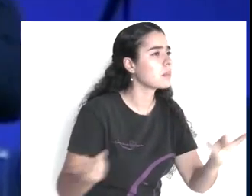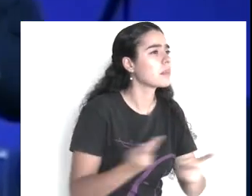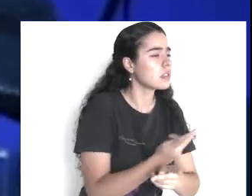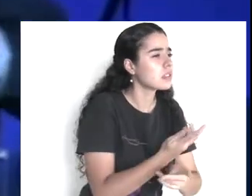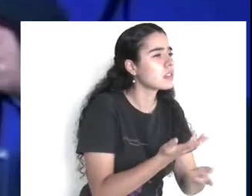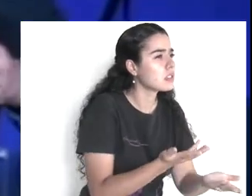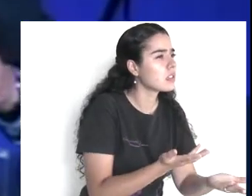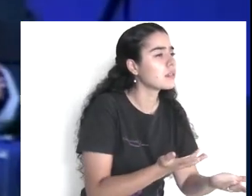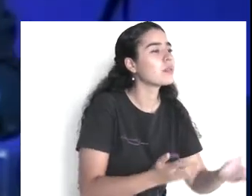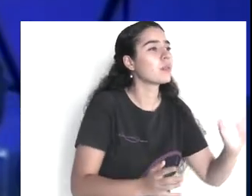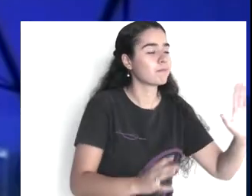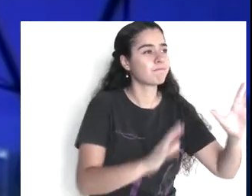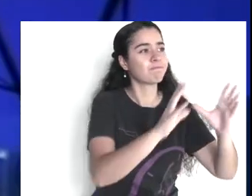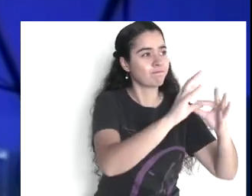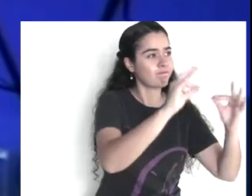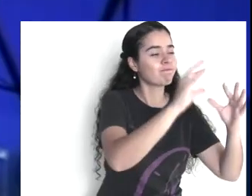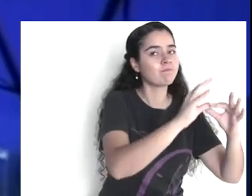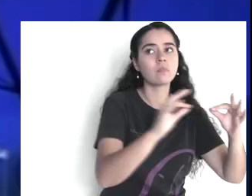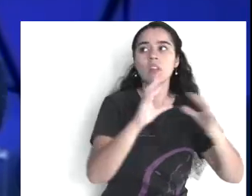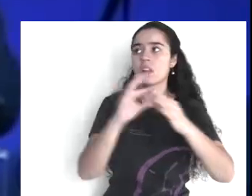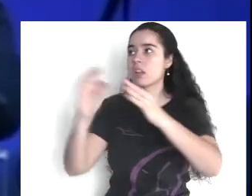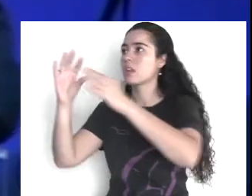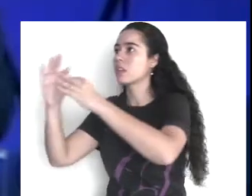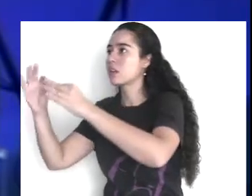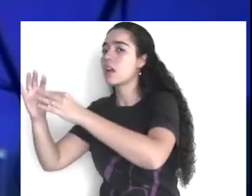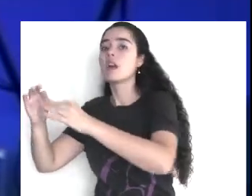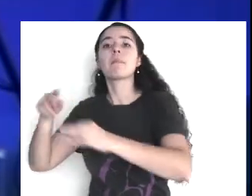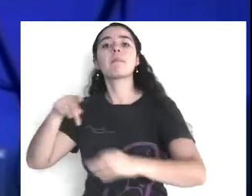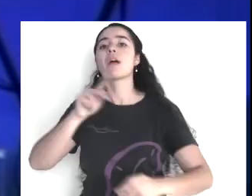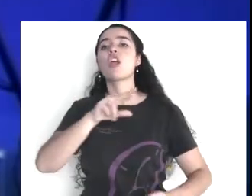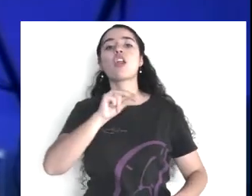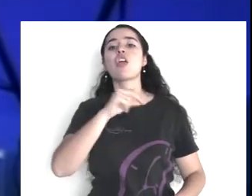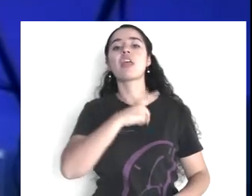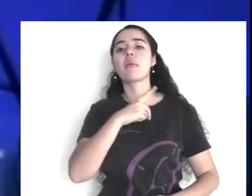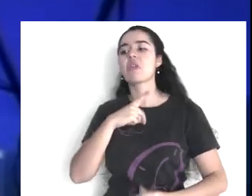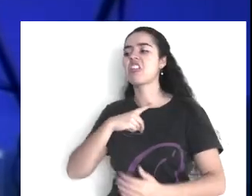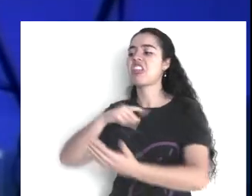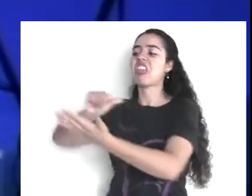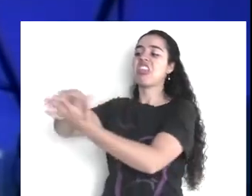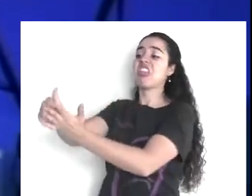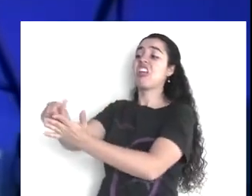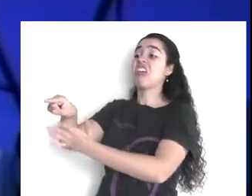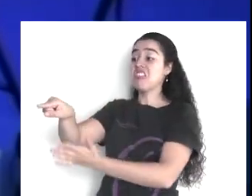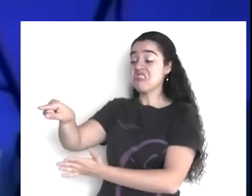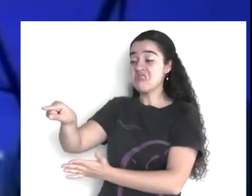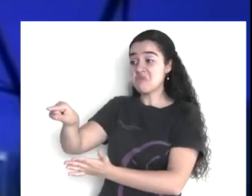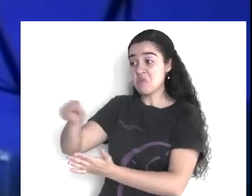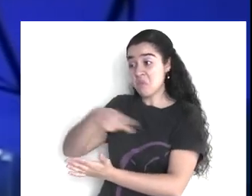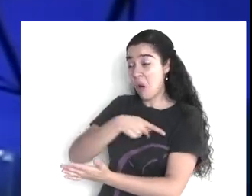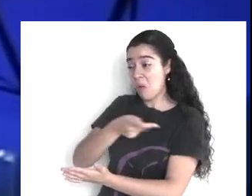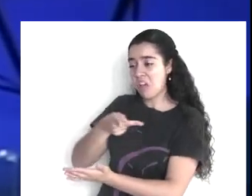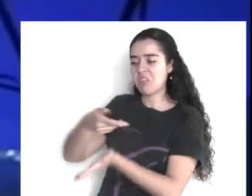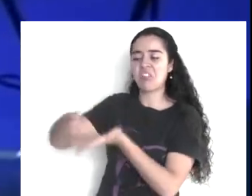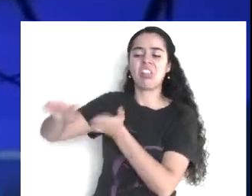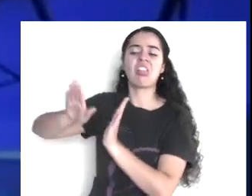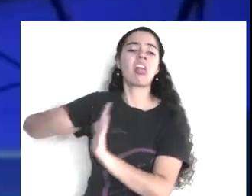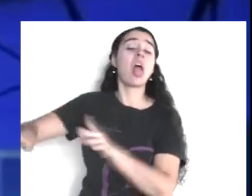significa distinción? Aquí habla, de las funciones, de un juez, que por derecho,